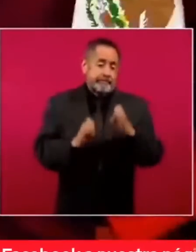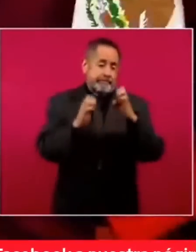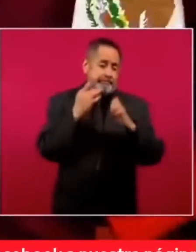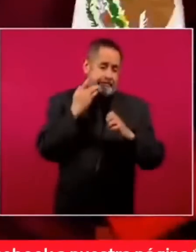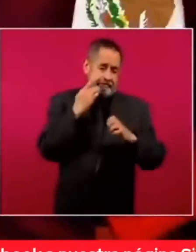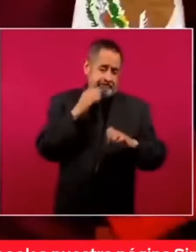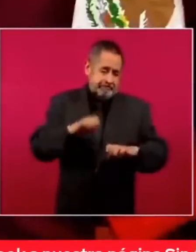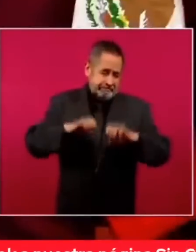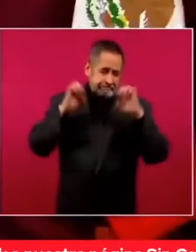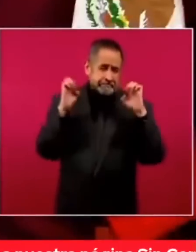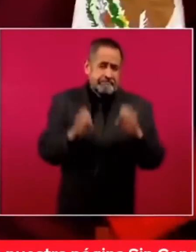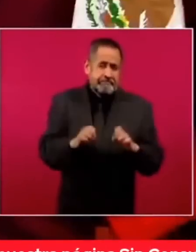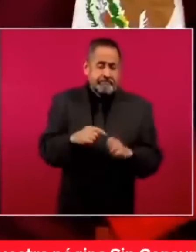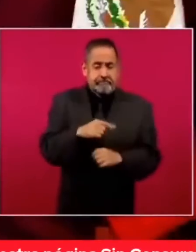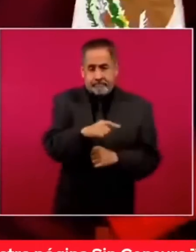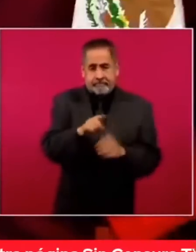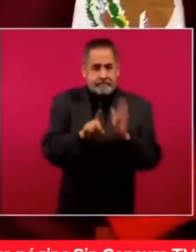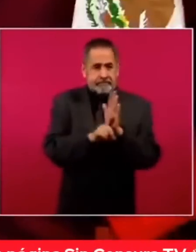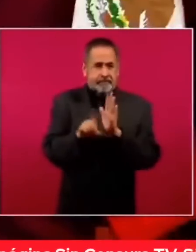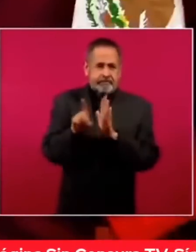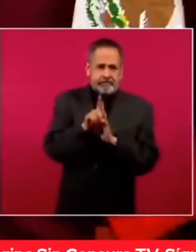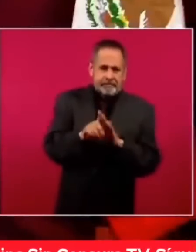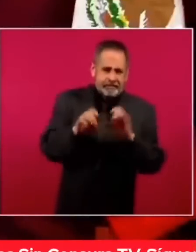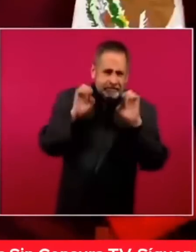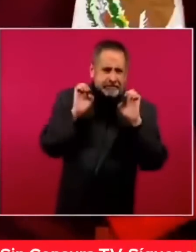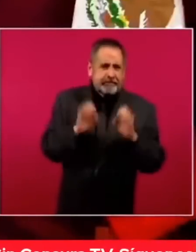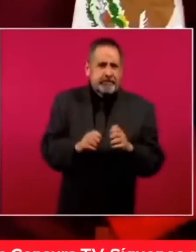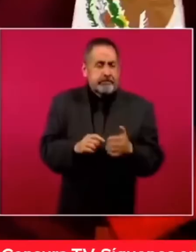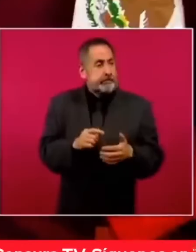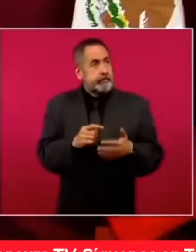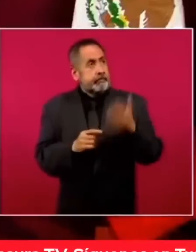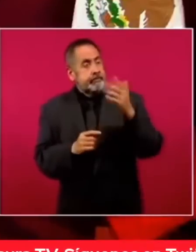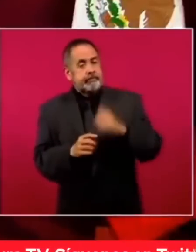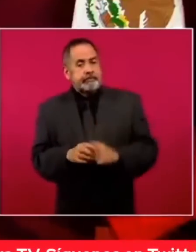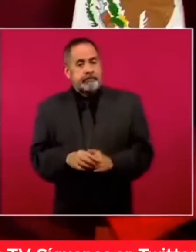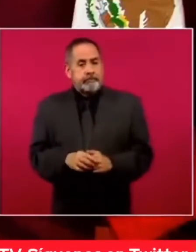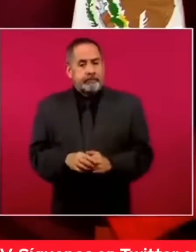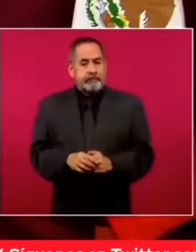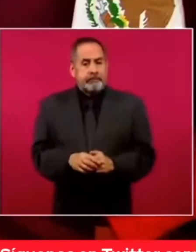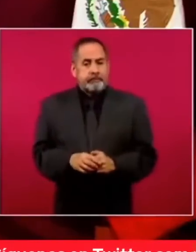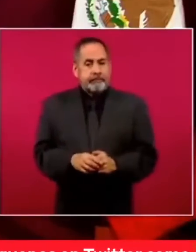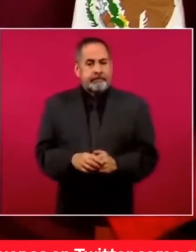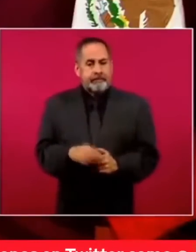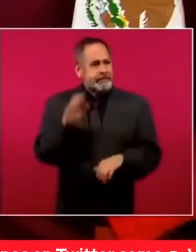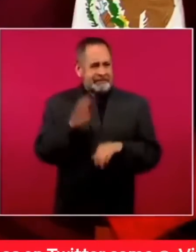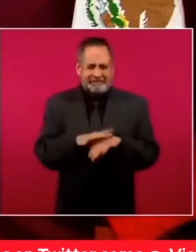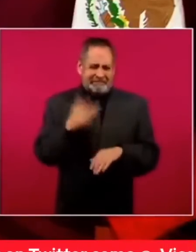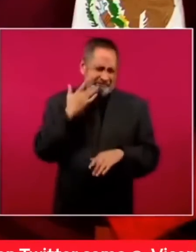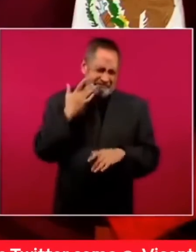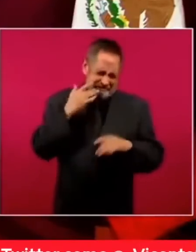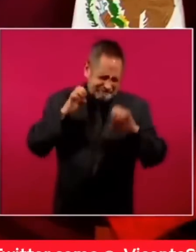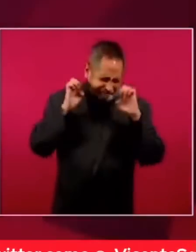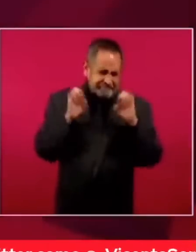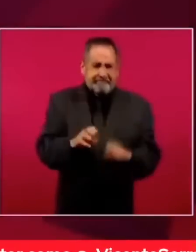los departamentos con más lujo.